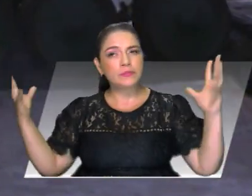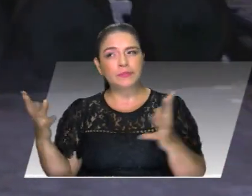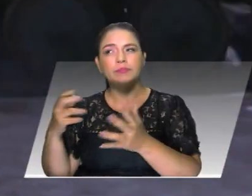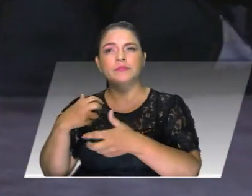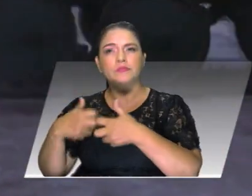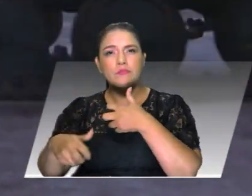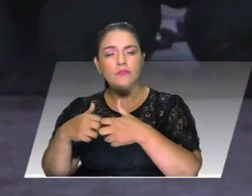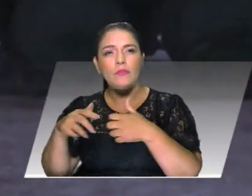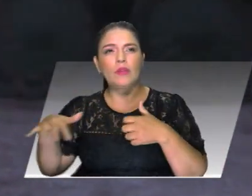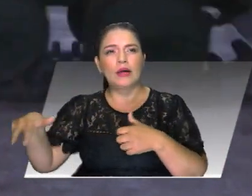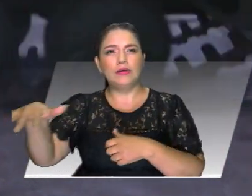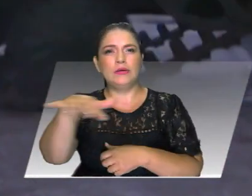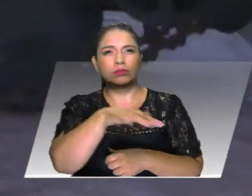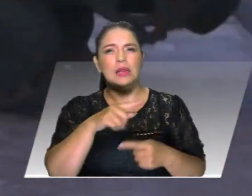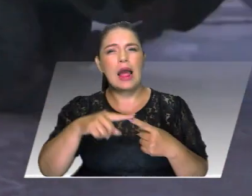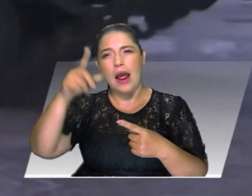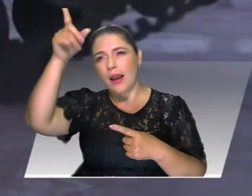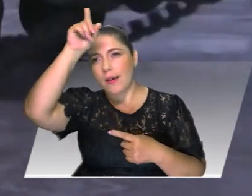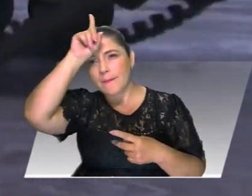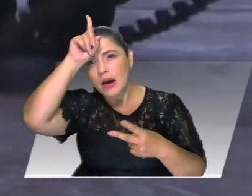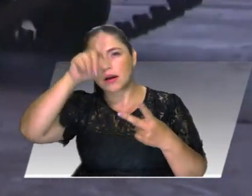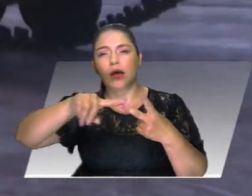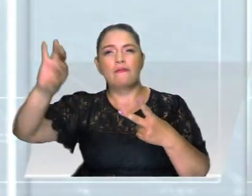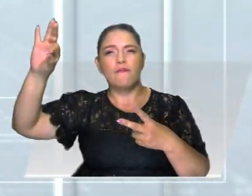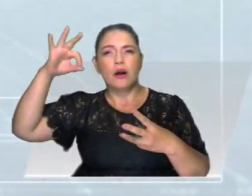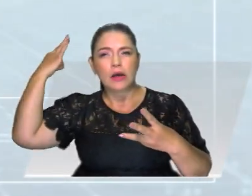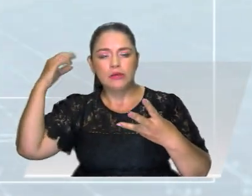Exteriores de Alemania, Francia y Reino Unido.